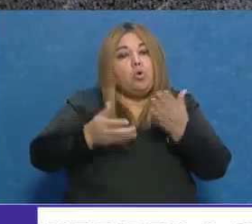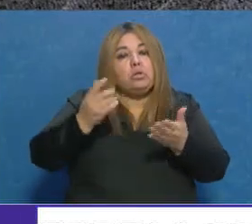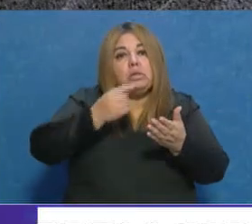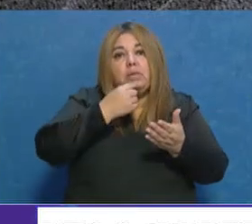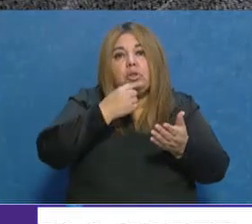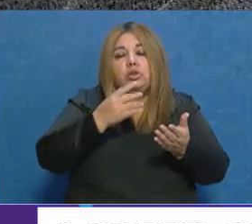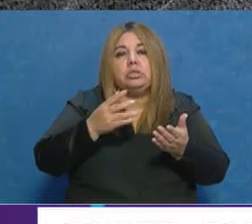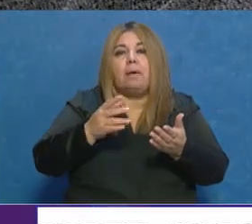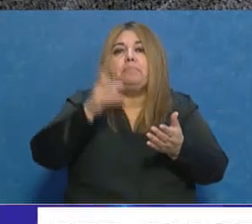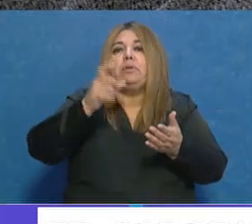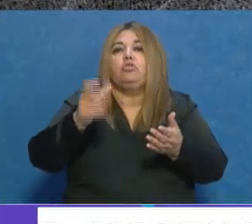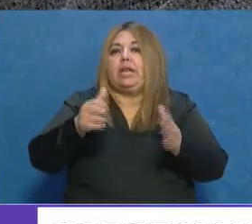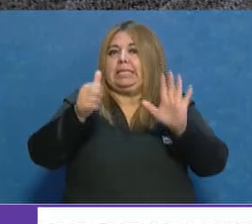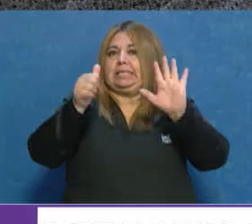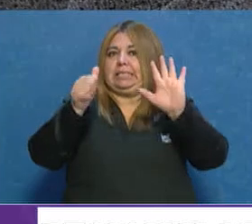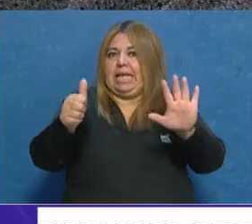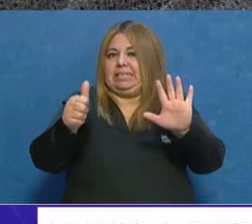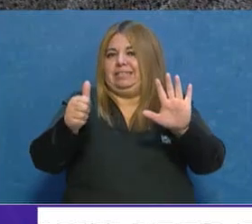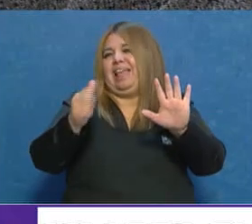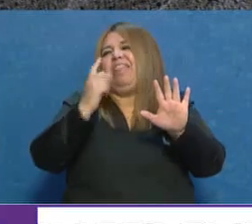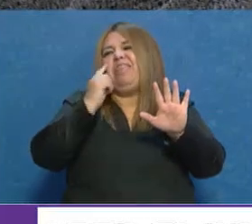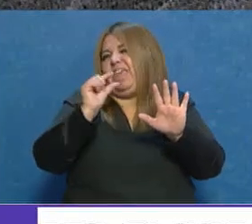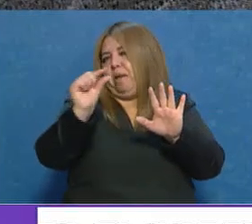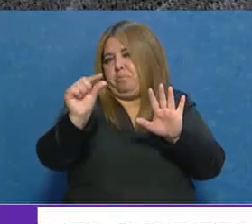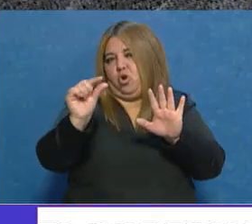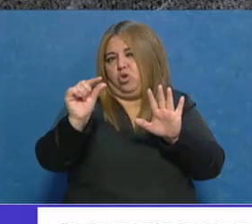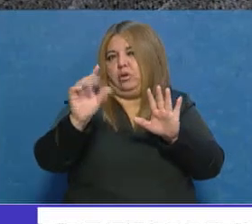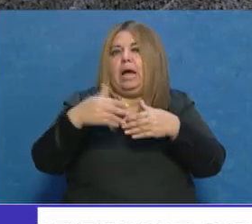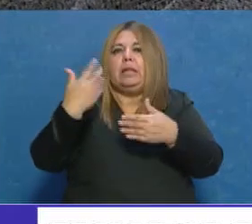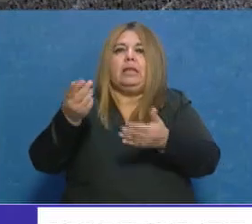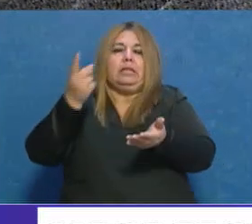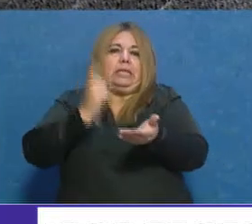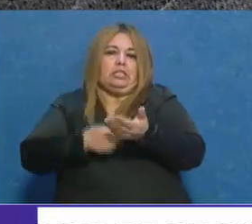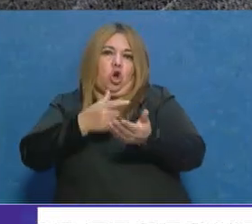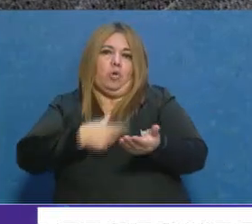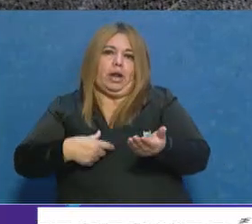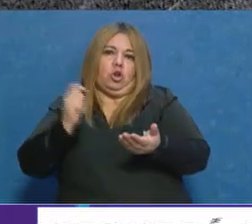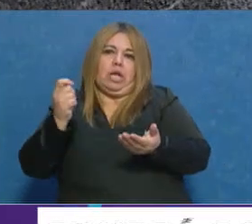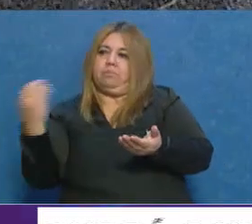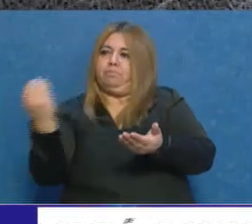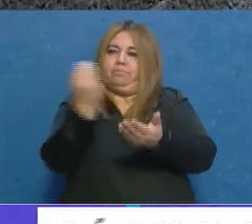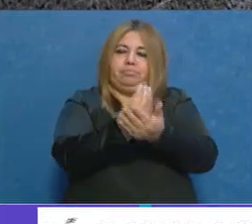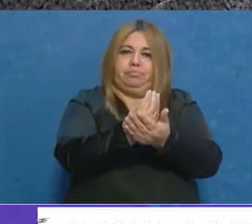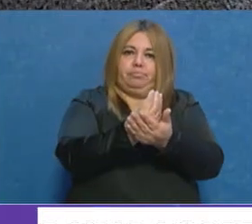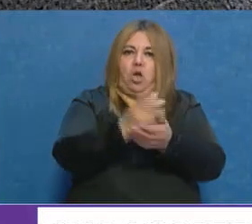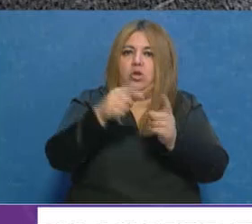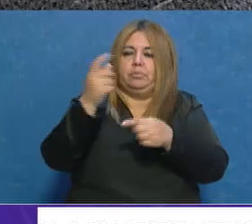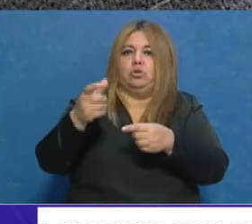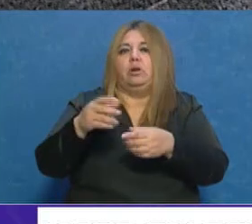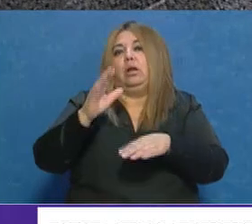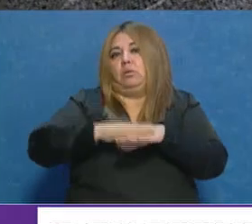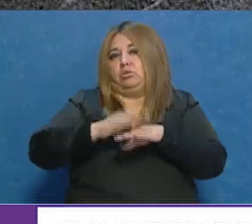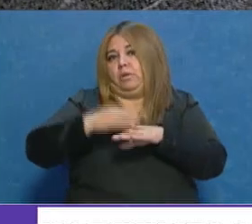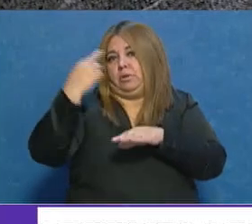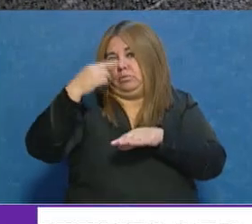quedar con seis integrantes tan solo por algunos días hasta que se resuelva por parte del gobernador de la provincia, Rodolfo Suárez, quién